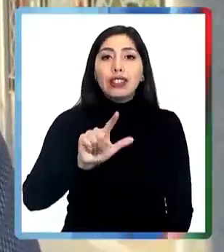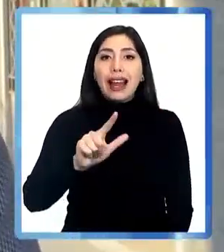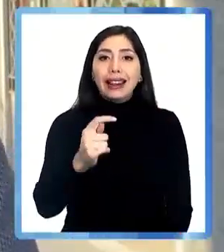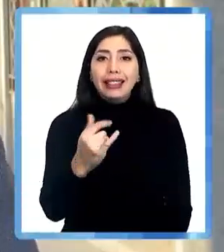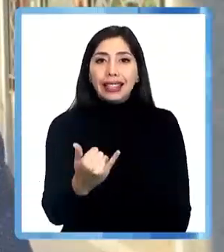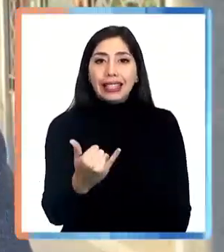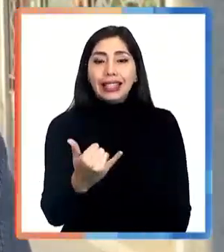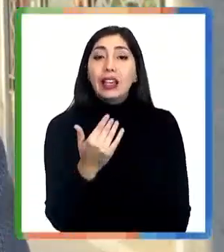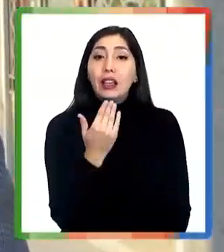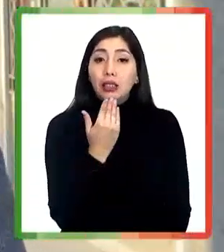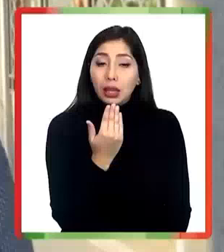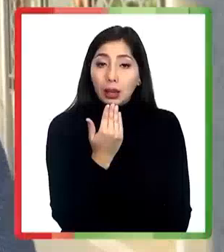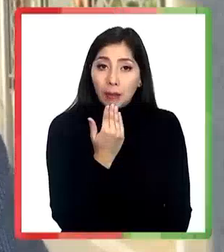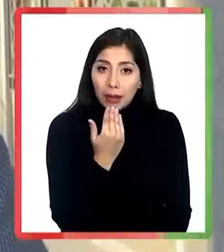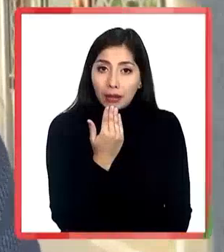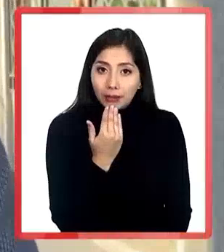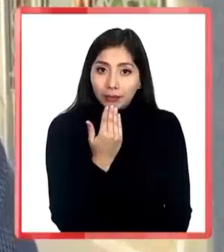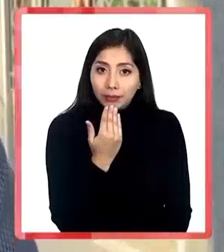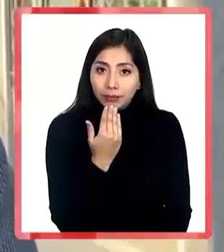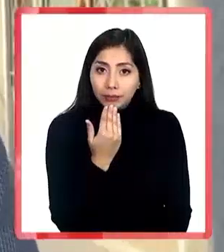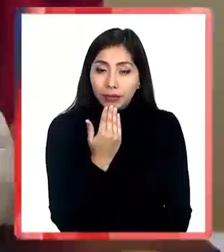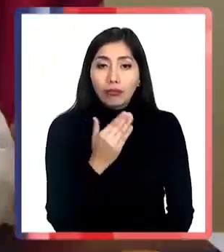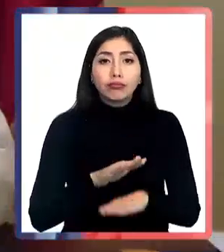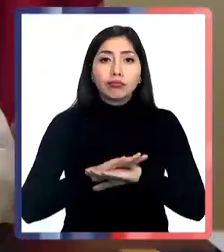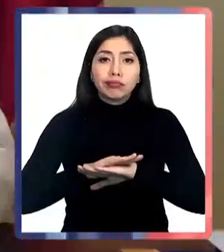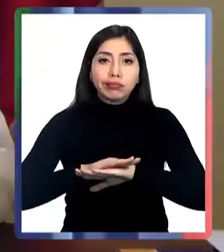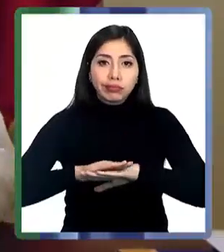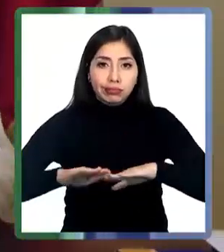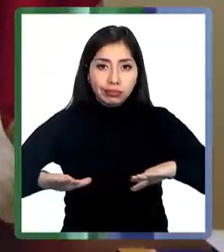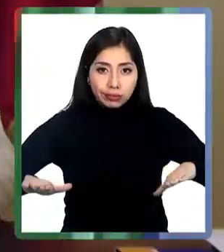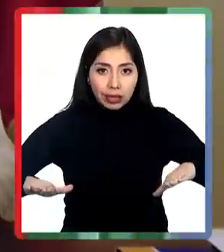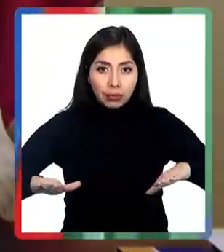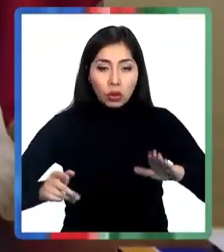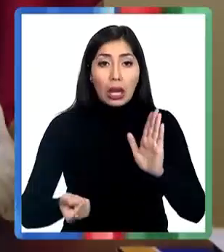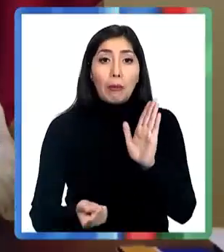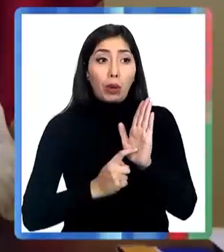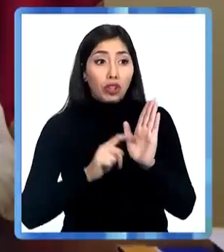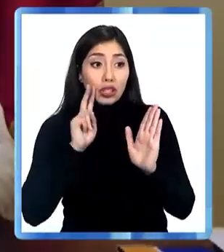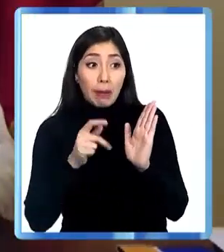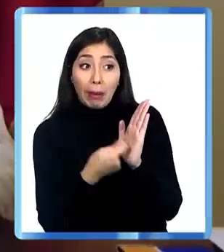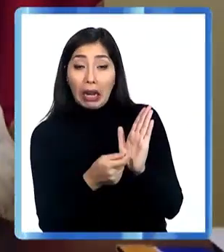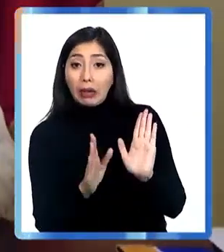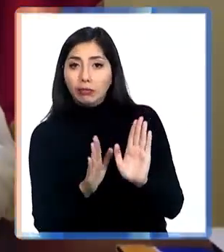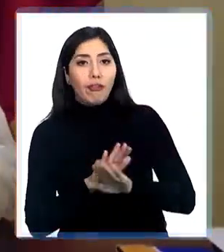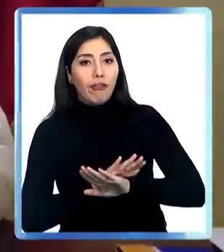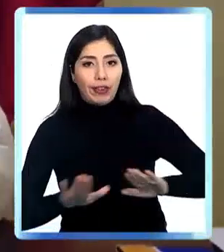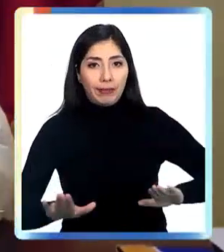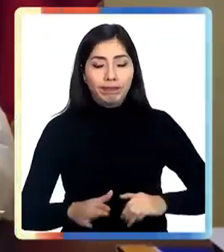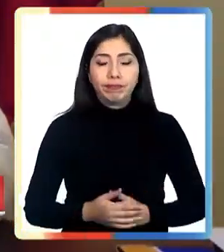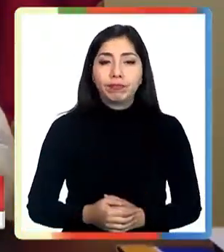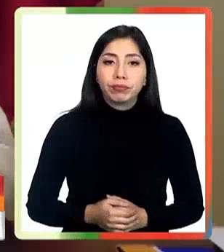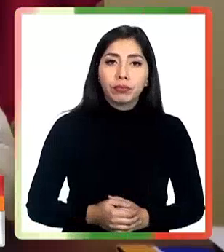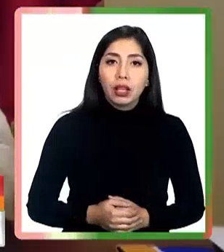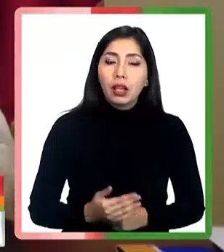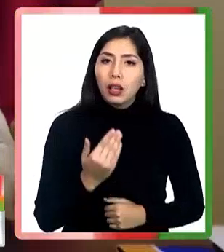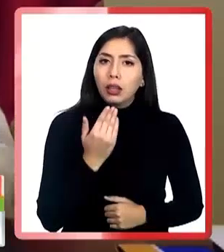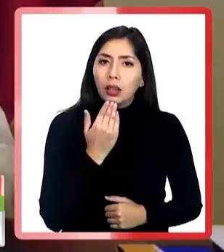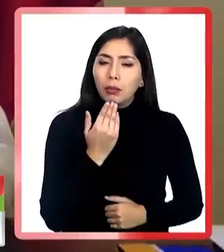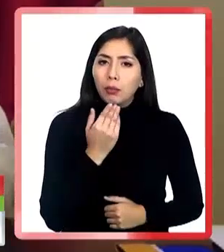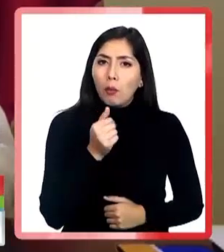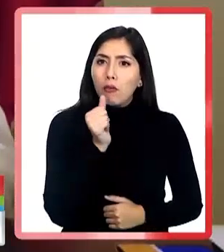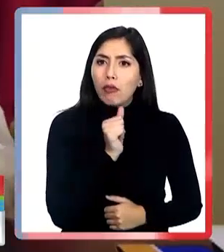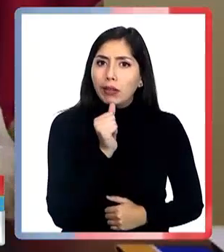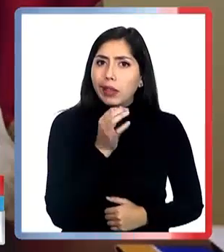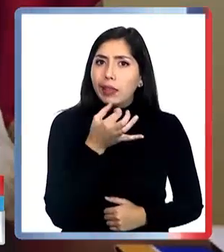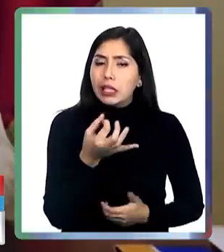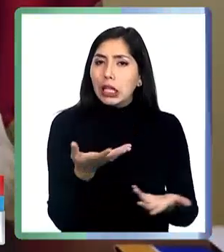en el término de la elusión. Me pareció un discurso lleno de buenas intenciones, pero no se plantea cómo se